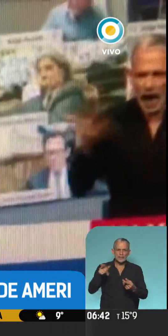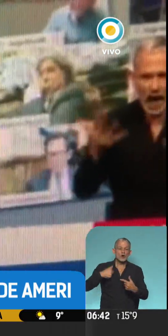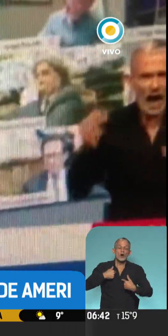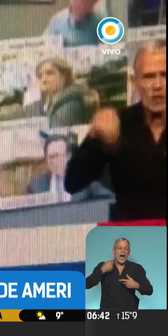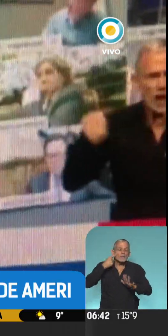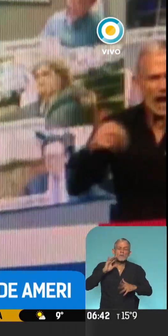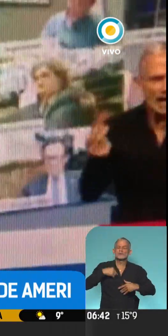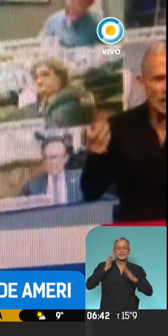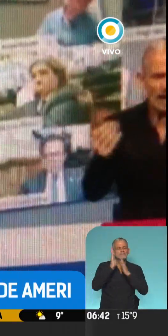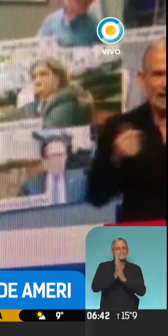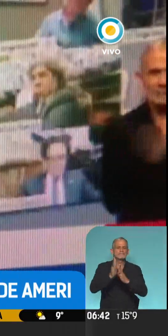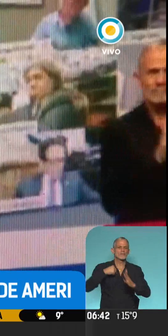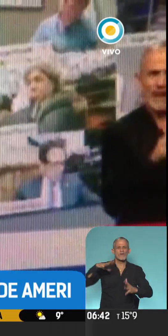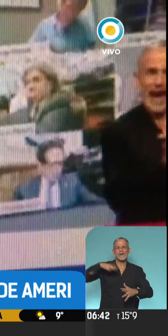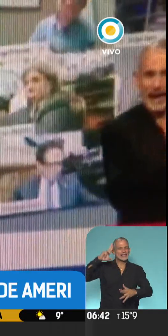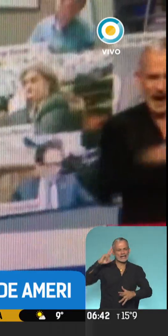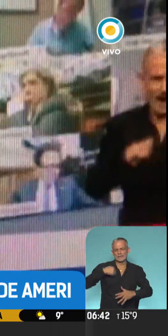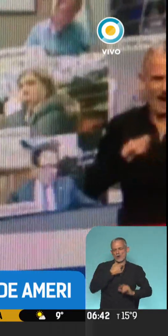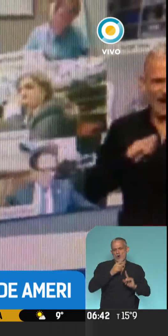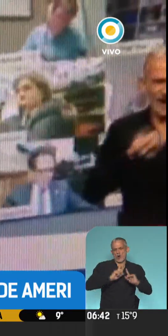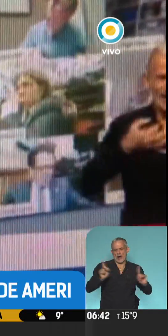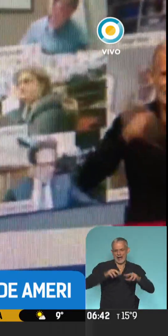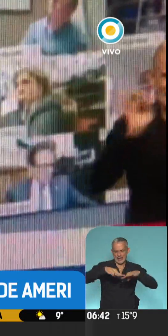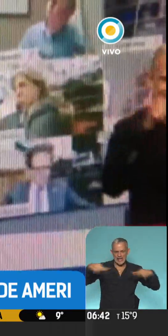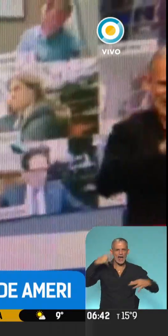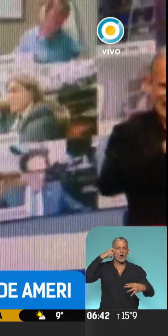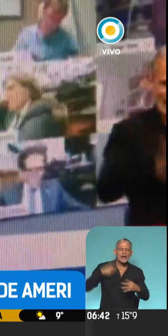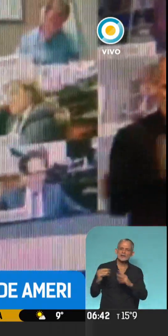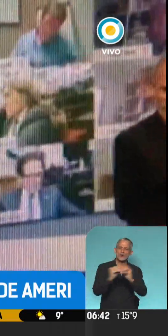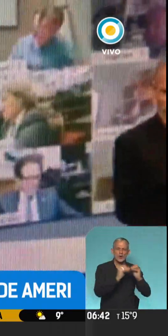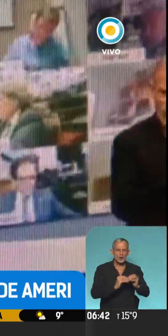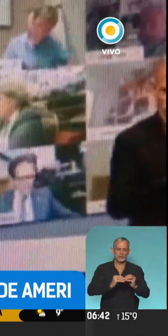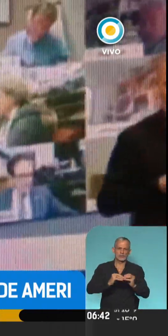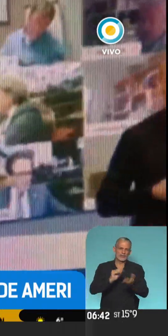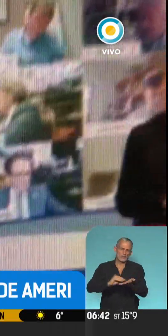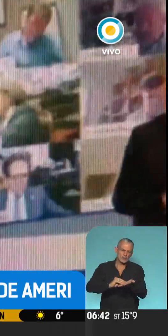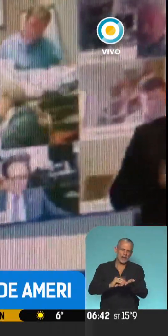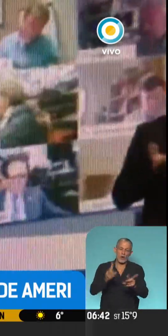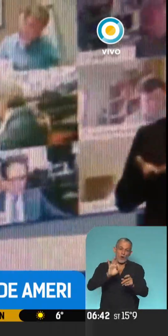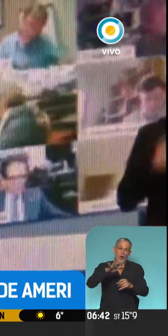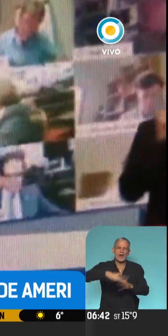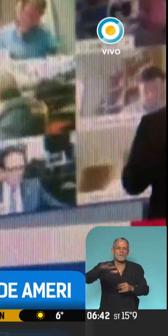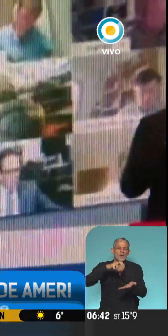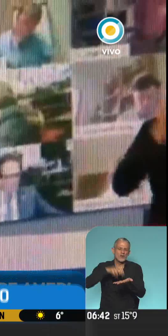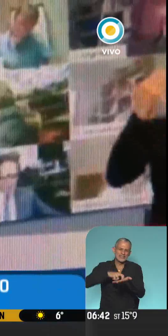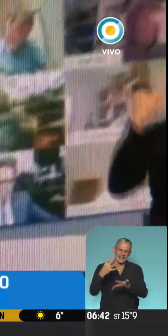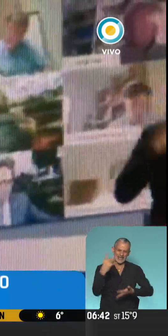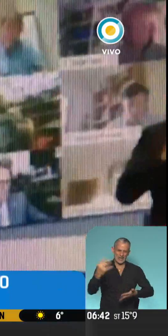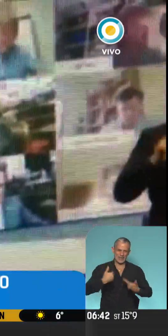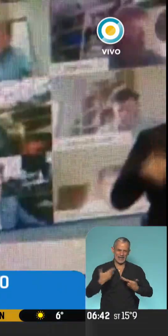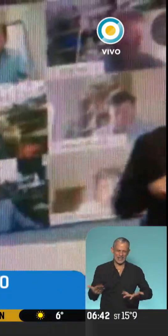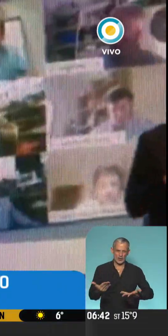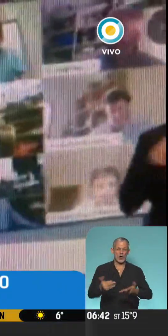su intención faltar el respeto a la Honorable Cámara, a sus pares diputados y diputadas, ni al pueblo salteño que lo eligió,